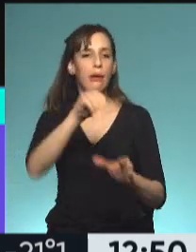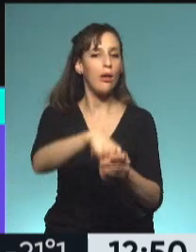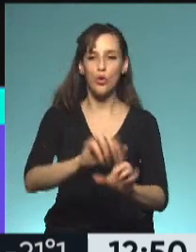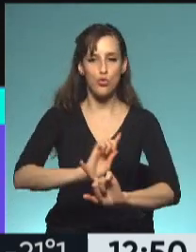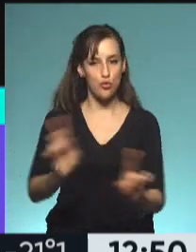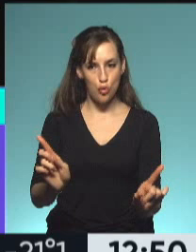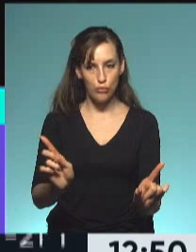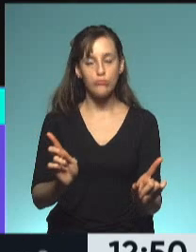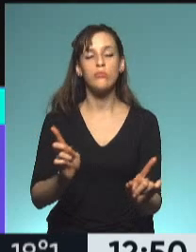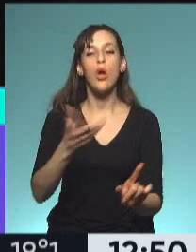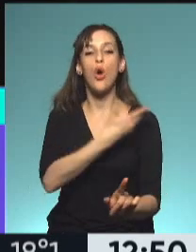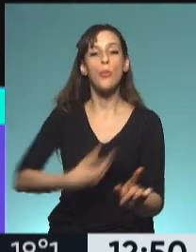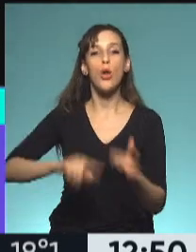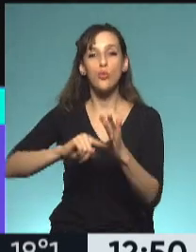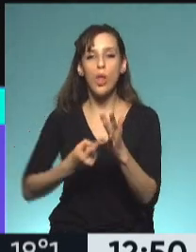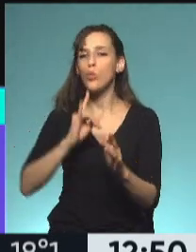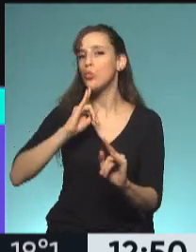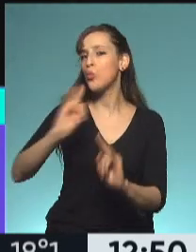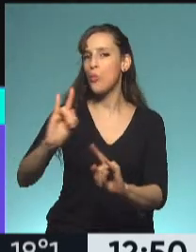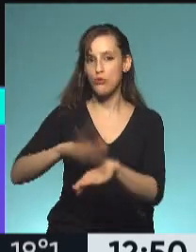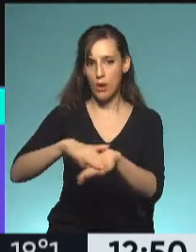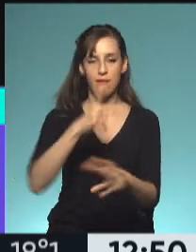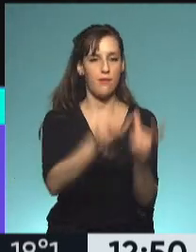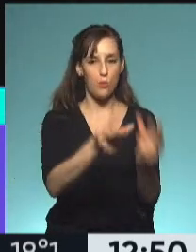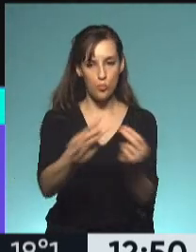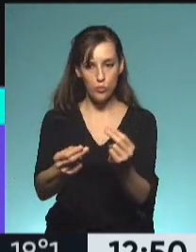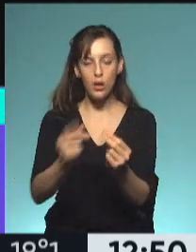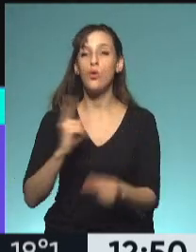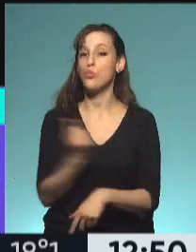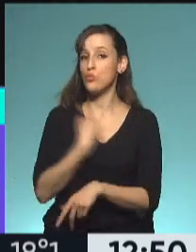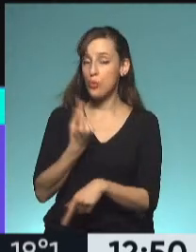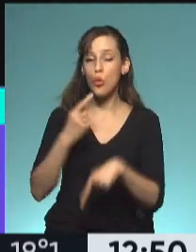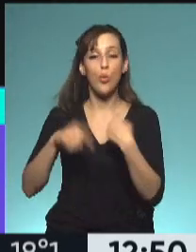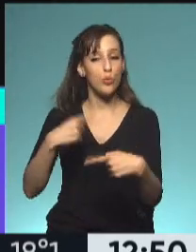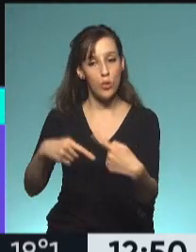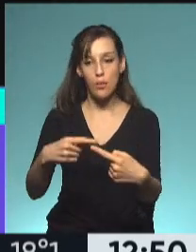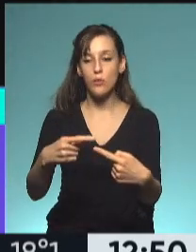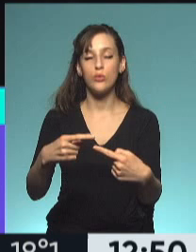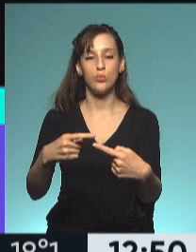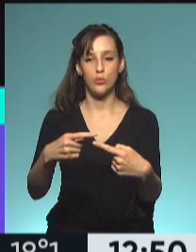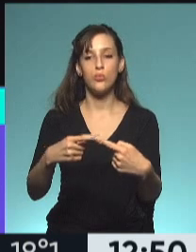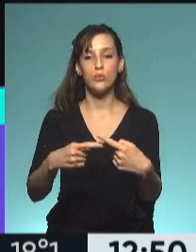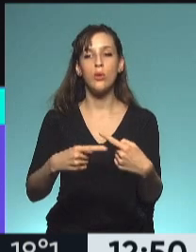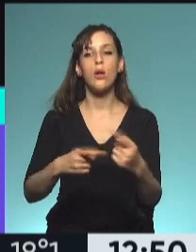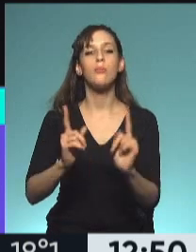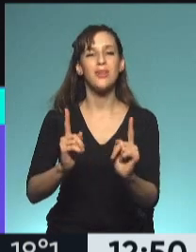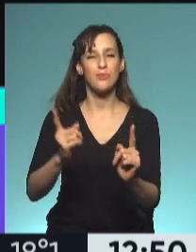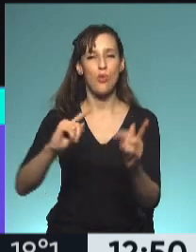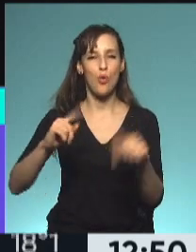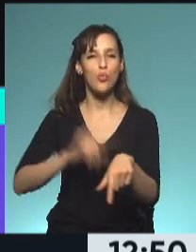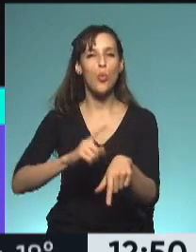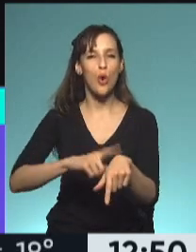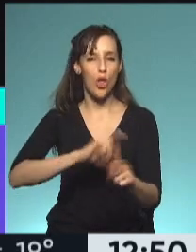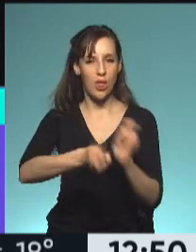la ciudad ha vacunado a esas residencias. Entonces, nosotros seguimos vacunando con la turnera de la ciudad en